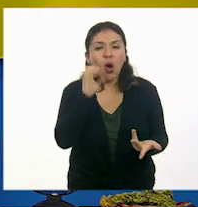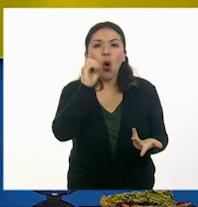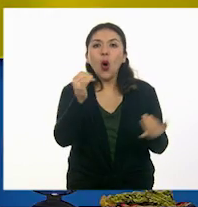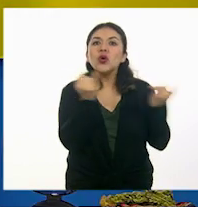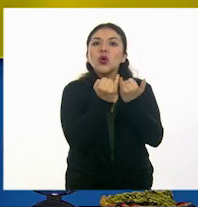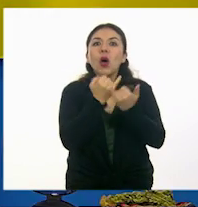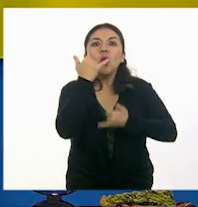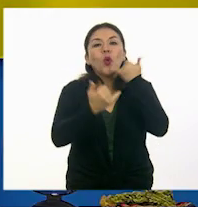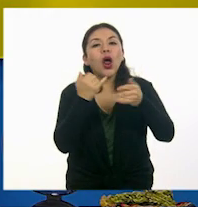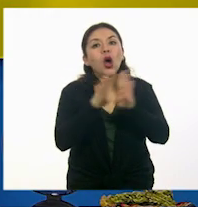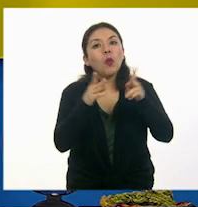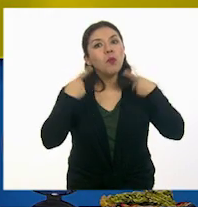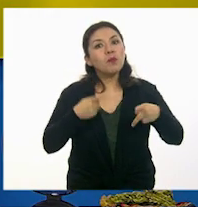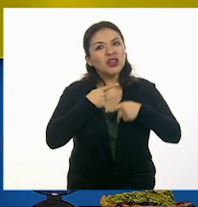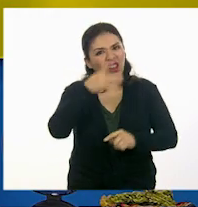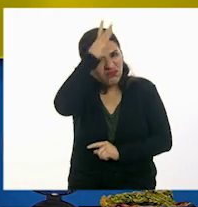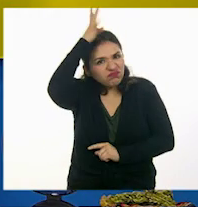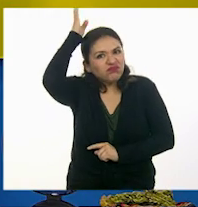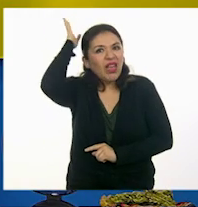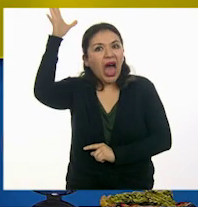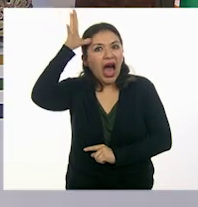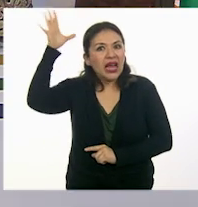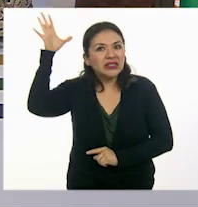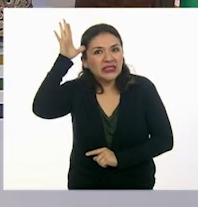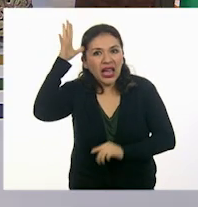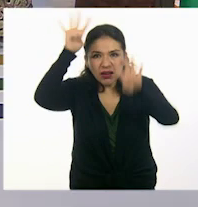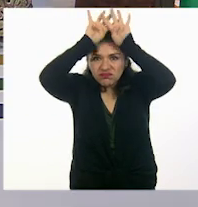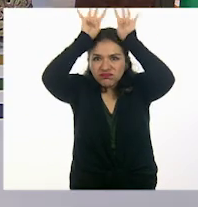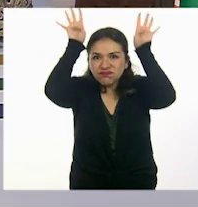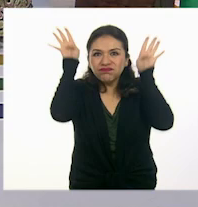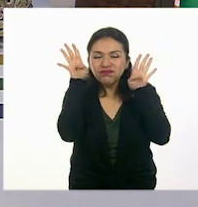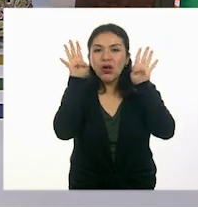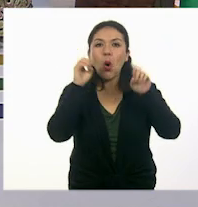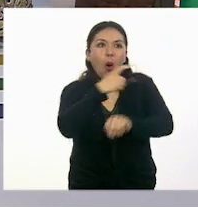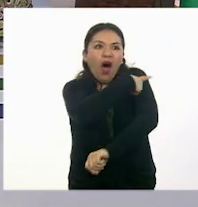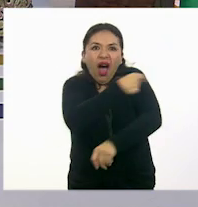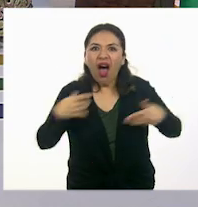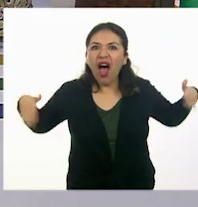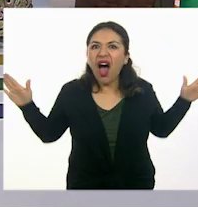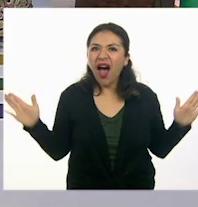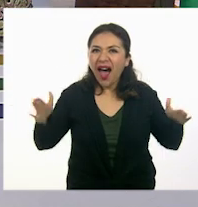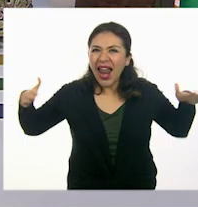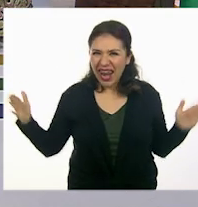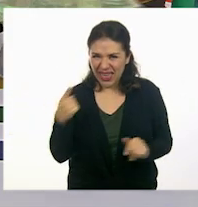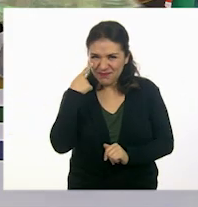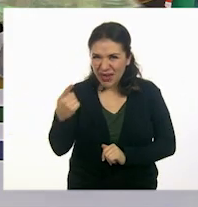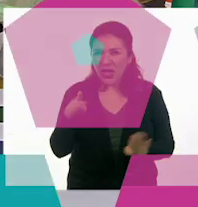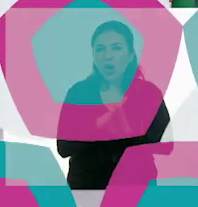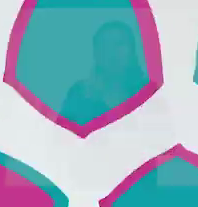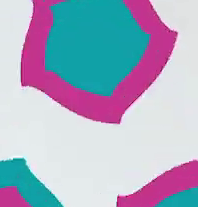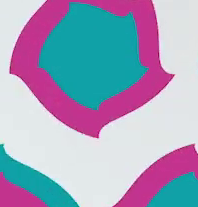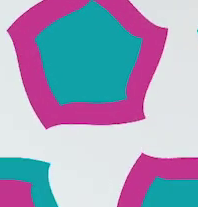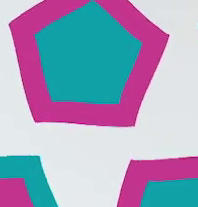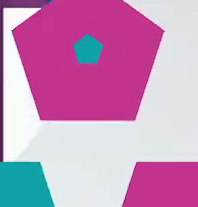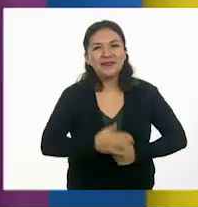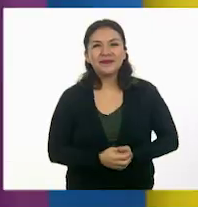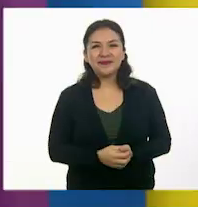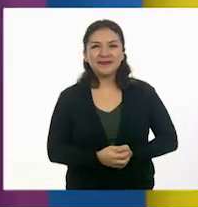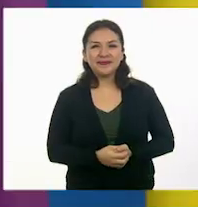ser algunos aztecas, ¿no? Con penachos e incluso con unas alas, ¿no? Y simularon ahí el sol y la luna.